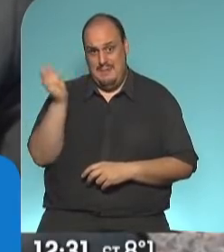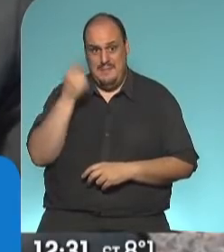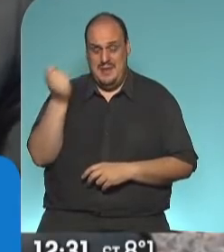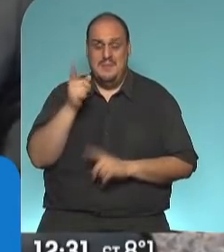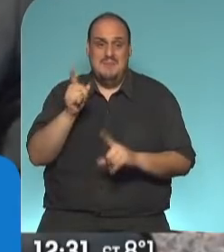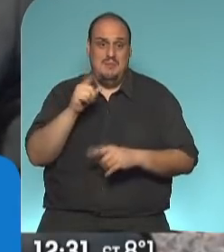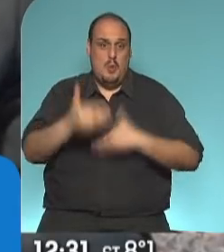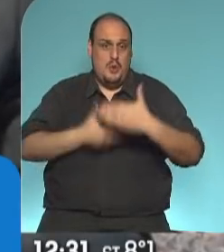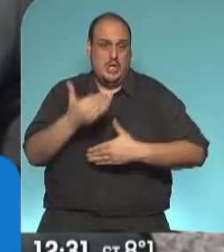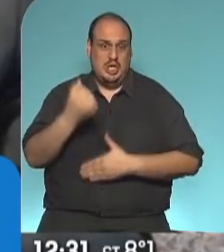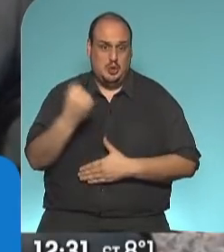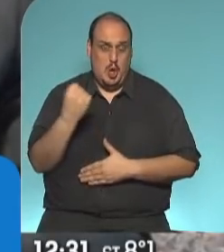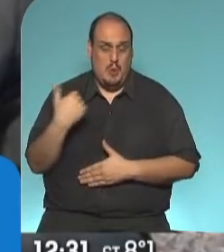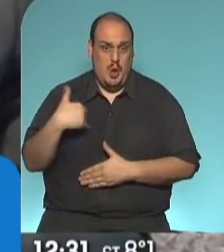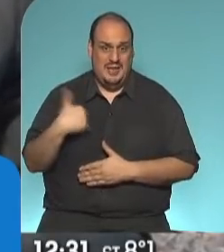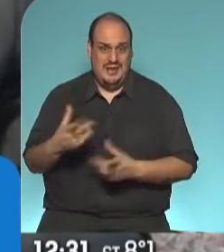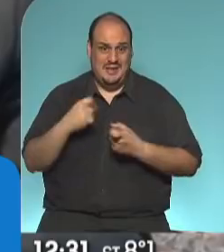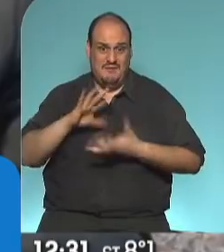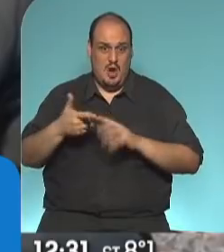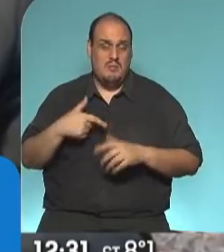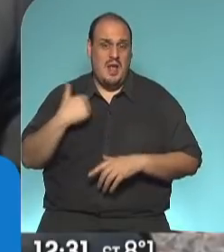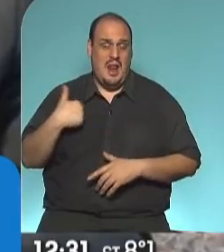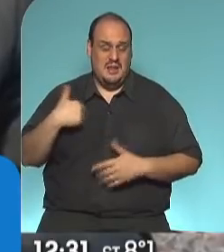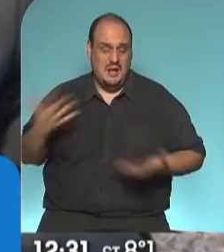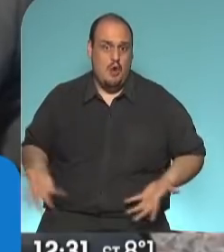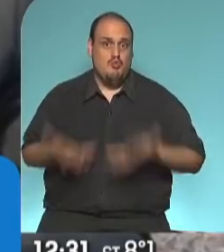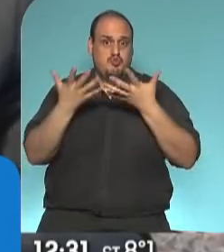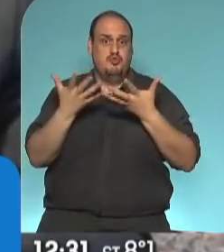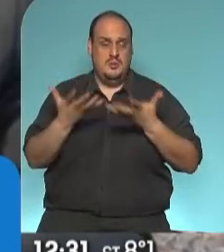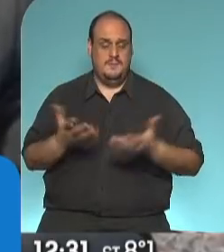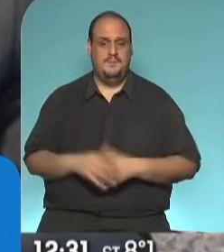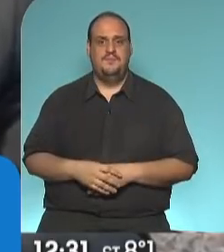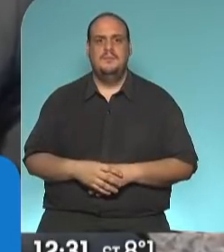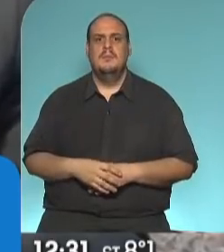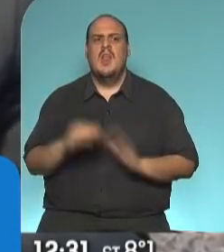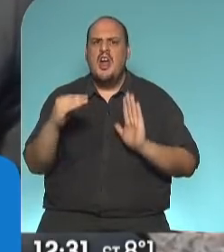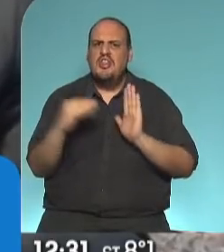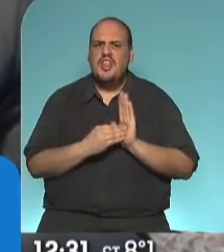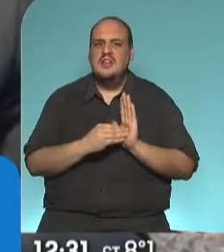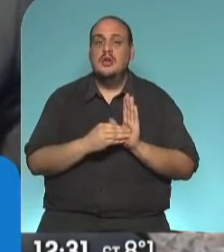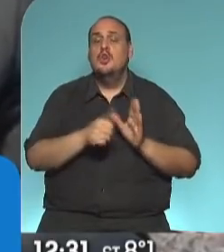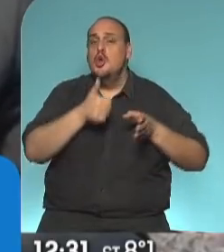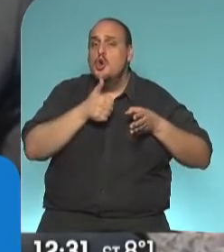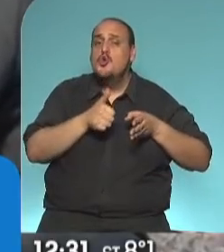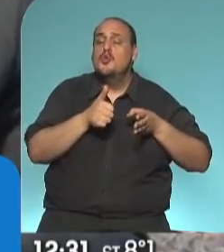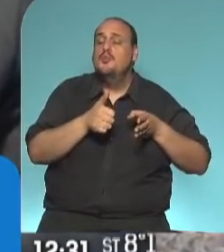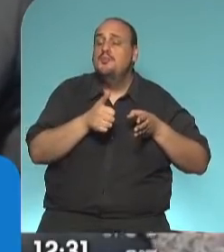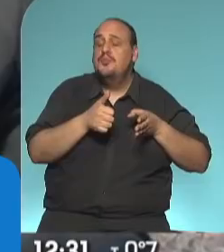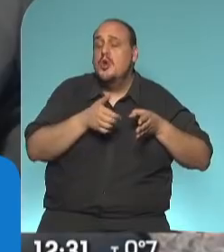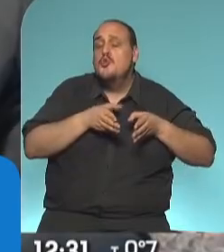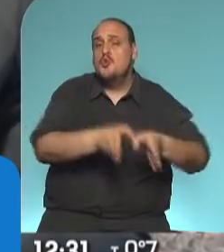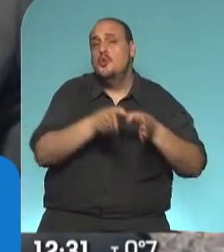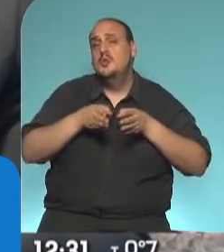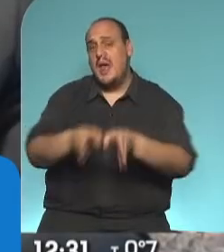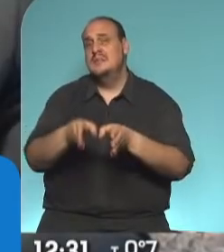Argentina para levantarse definitivamente. Y el dato era que el 80% de las rutas nacionales en la provincia de La Pampa